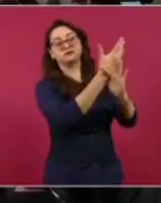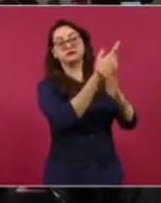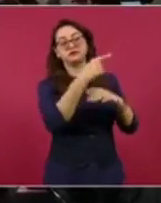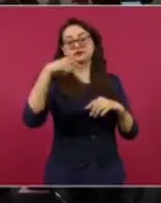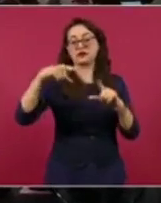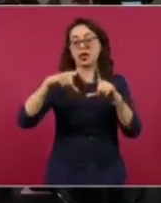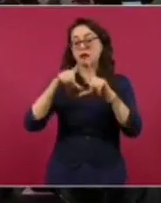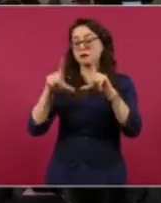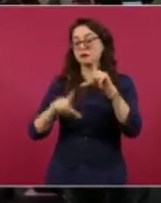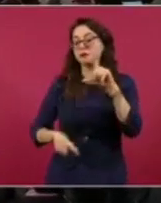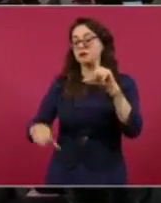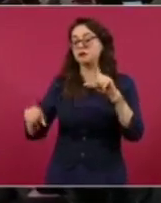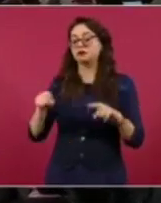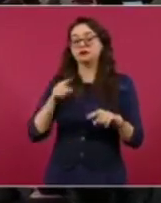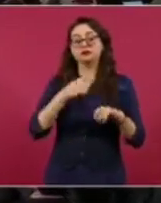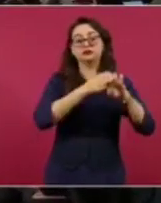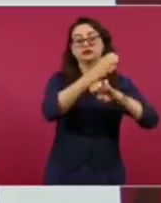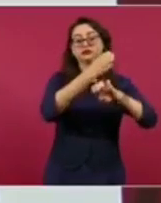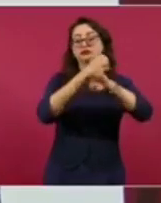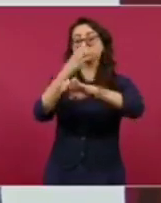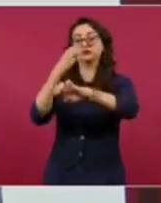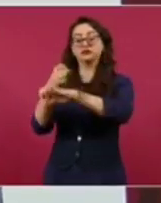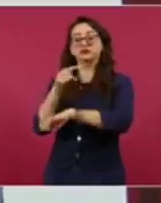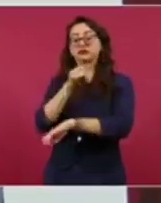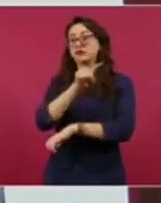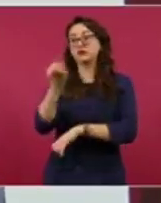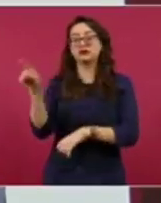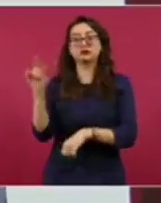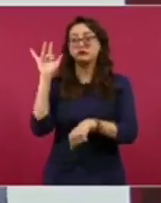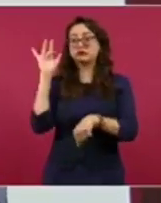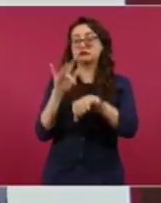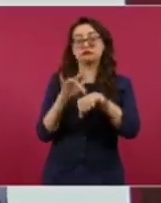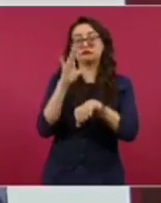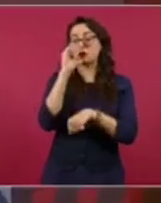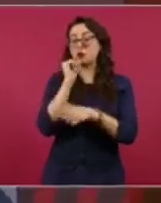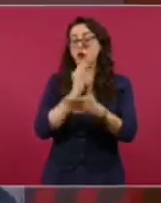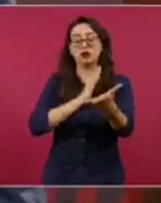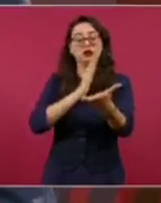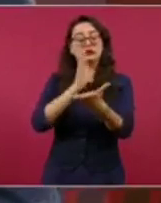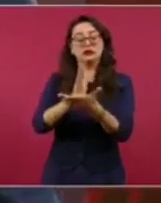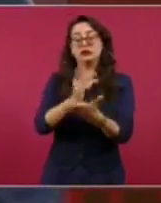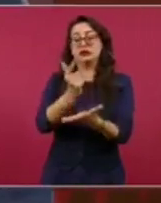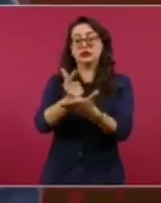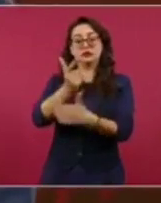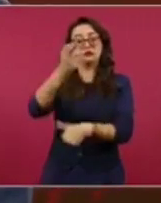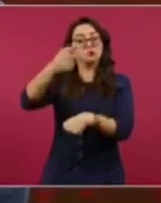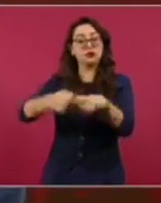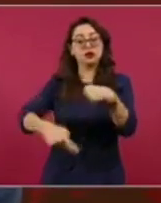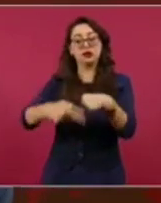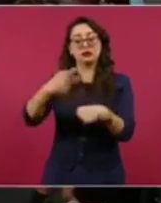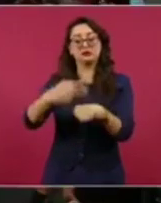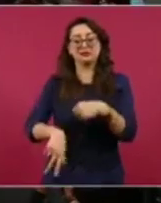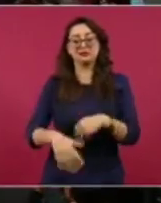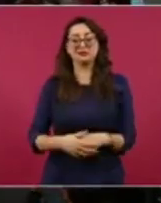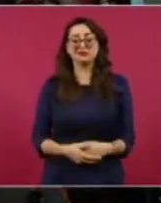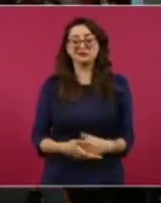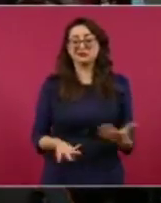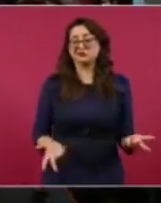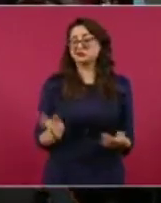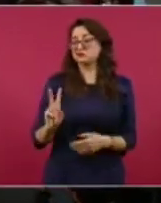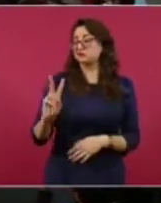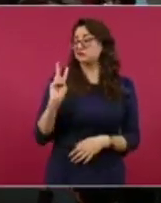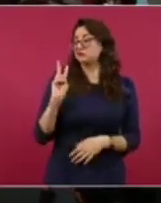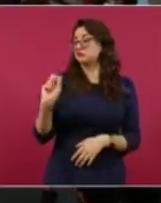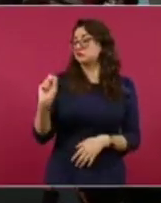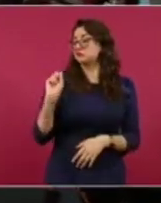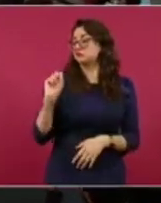Acabo de estar el fin de semana en Matamoros, en Reynosa, en Nuevo